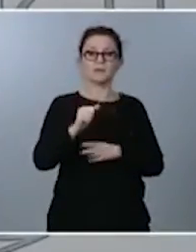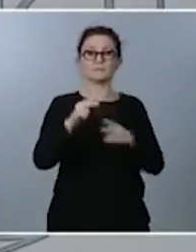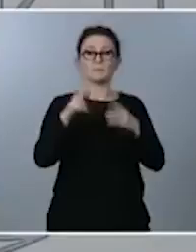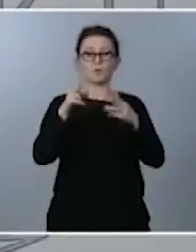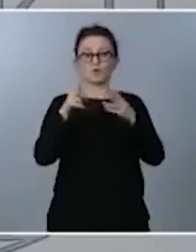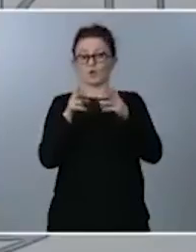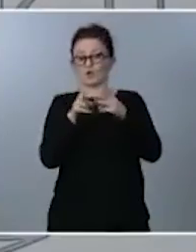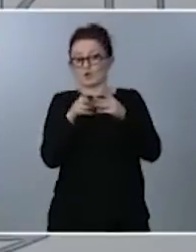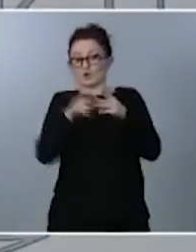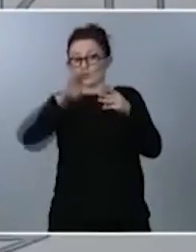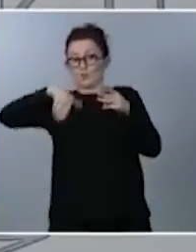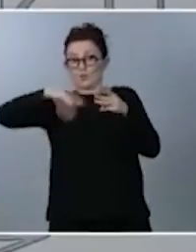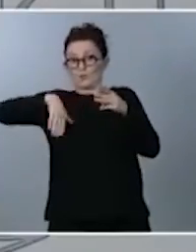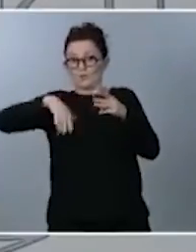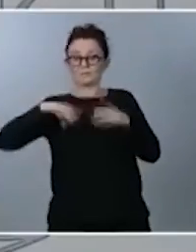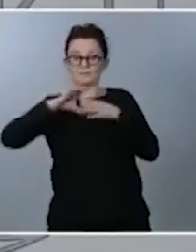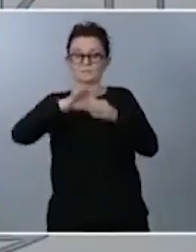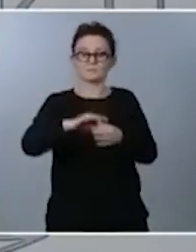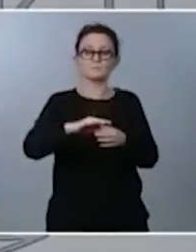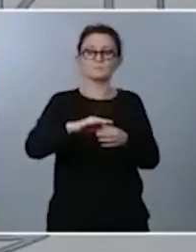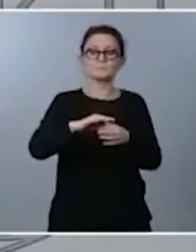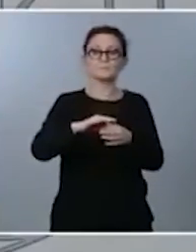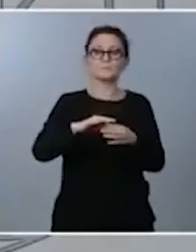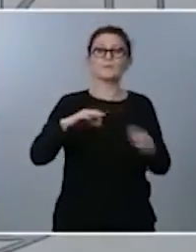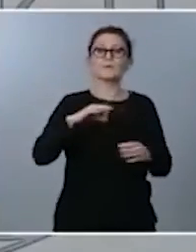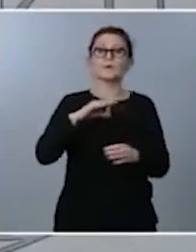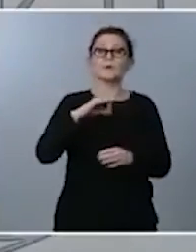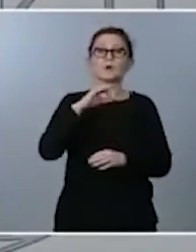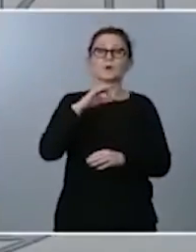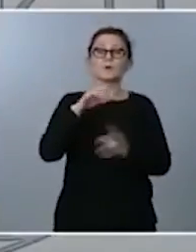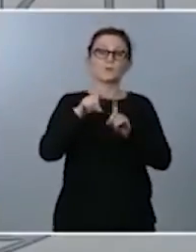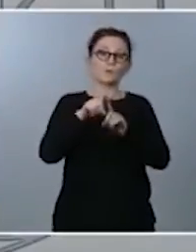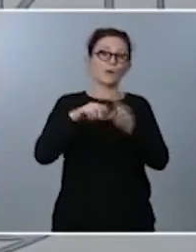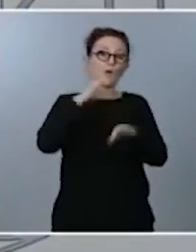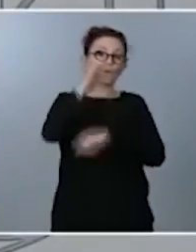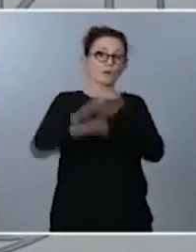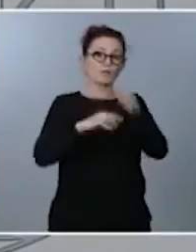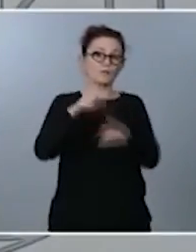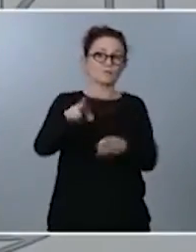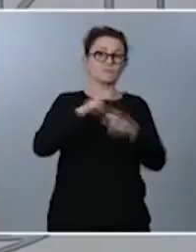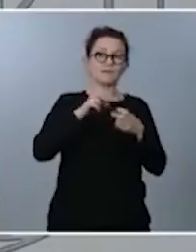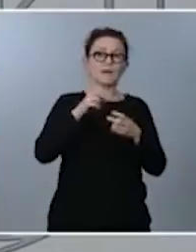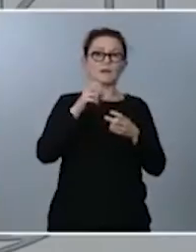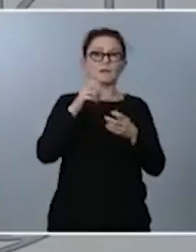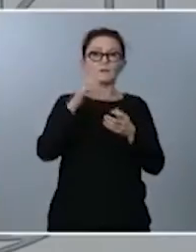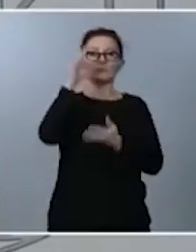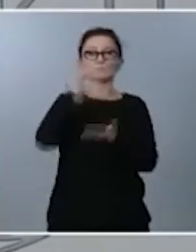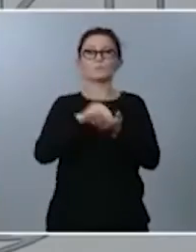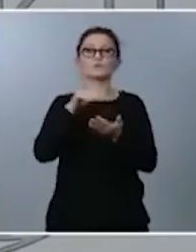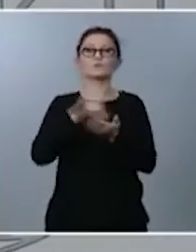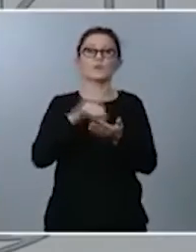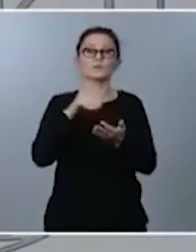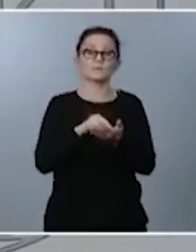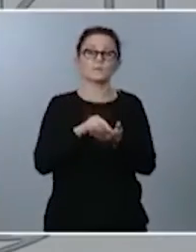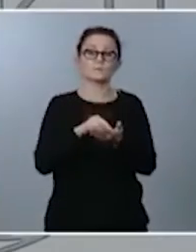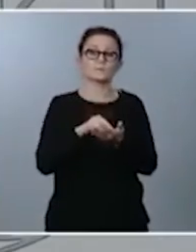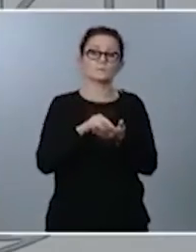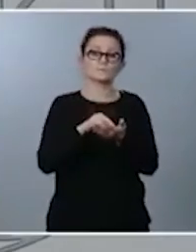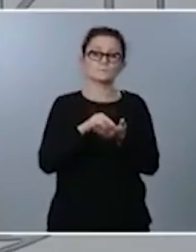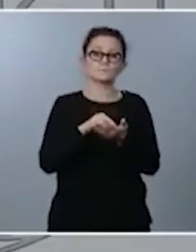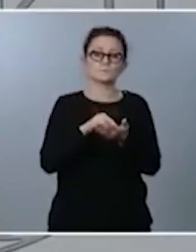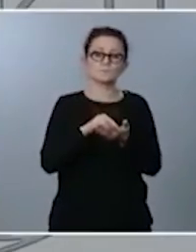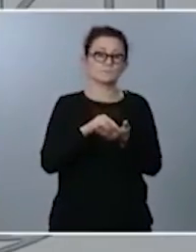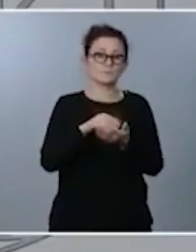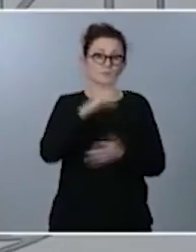vinculadas, la armonización fiscal es una voluntad en determinadas figuras tributarias que pretende este Gobierno, después de escuchar al